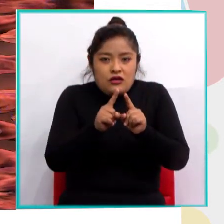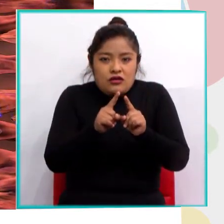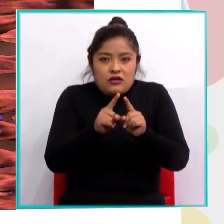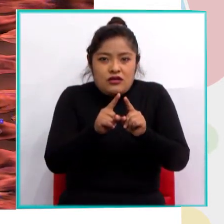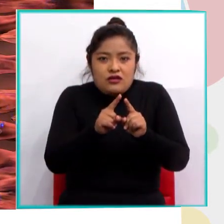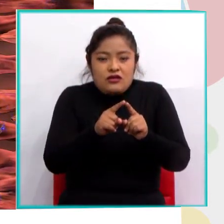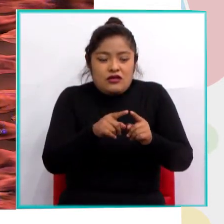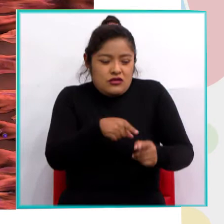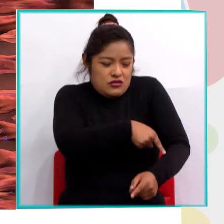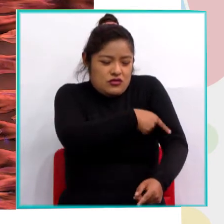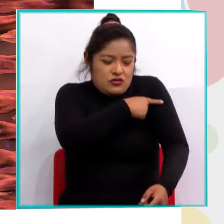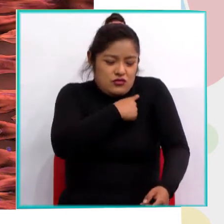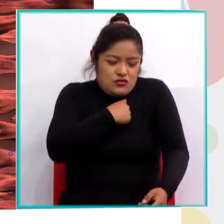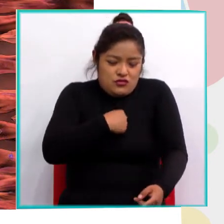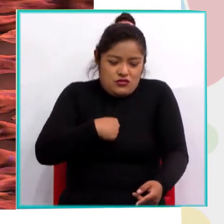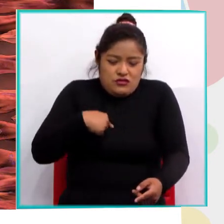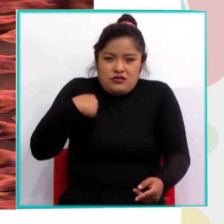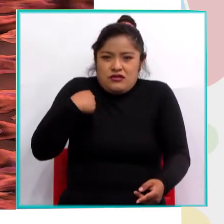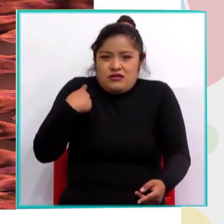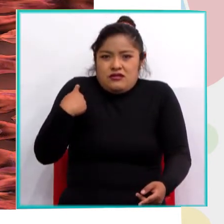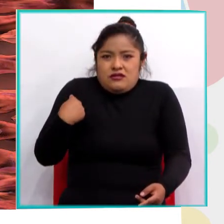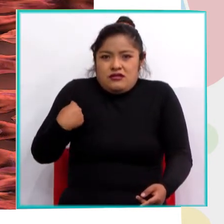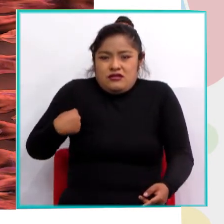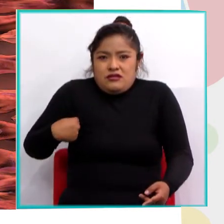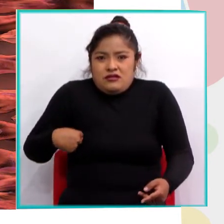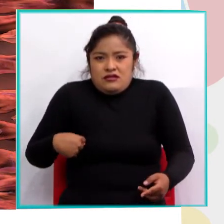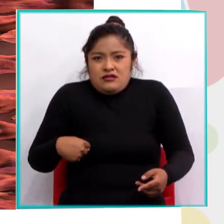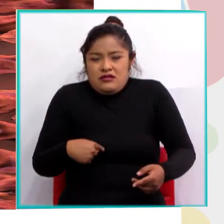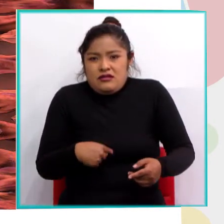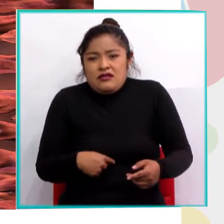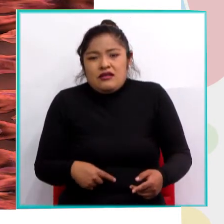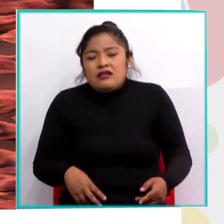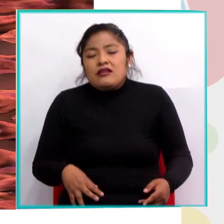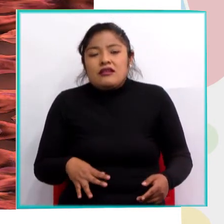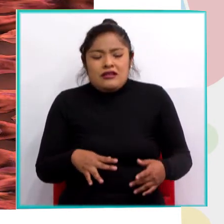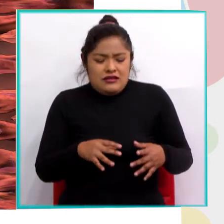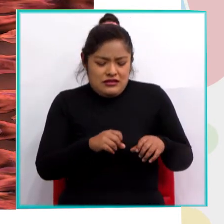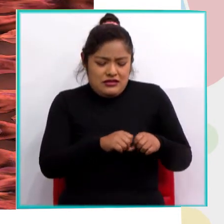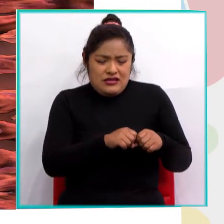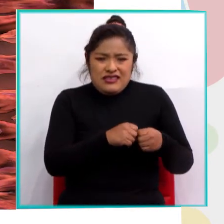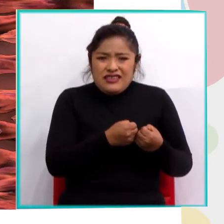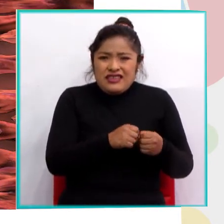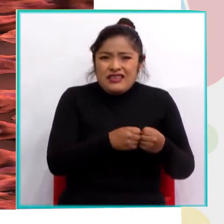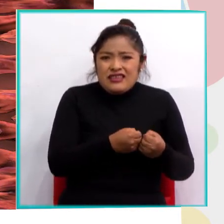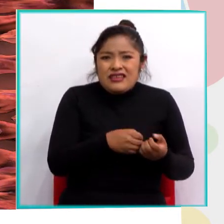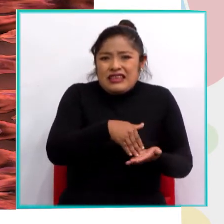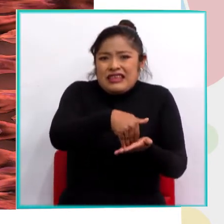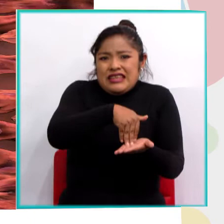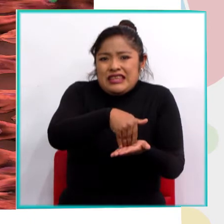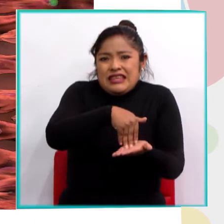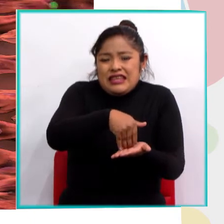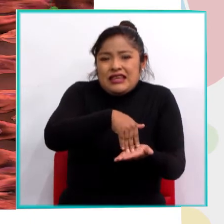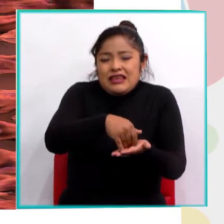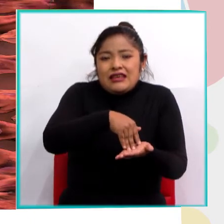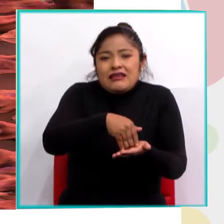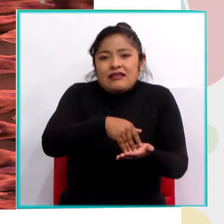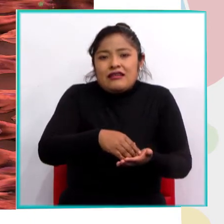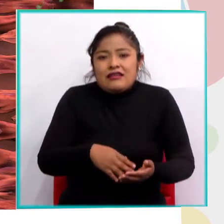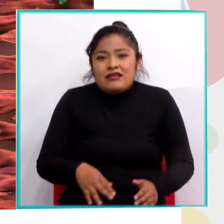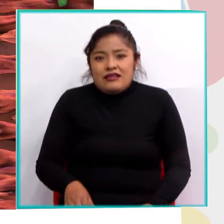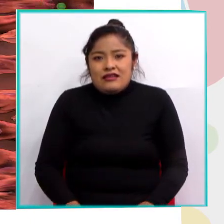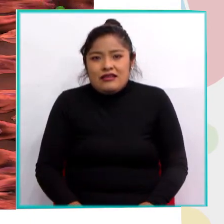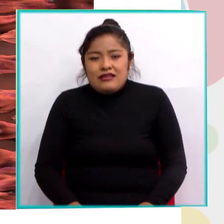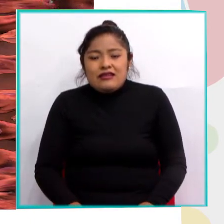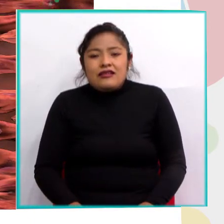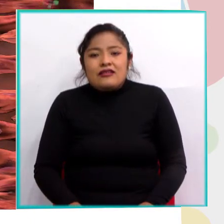que este puede ayudar o puede ser un déficit neurológico focal